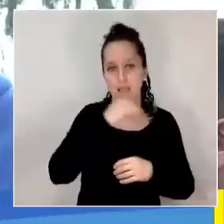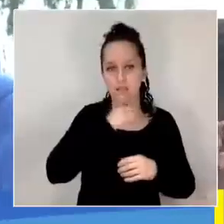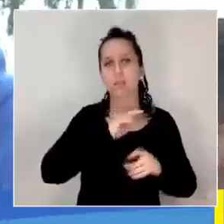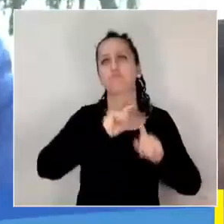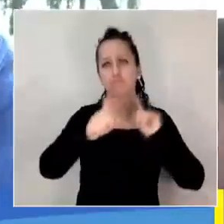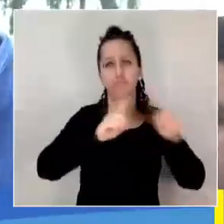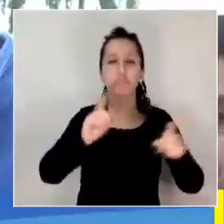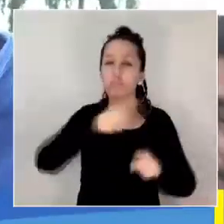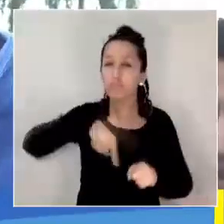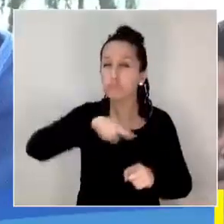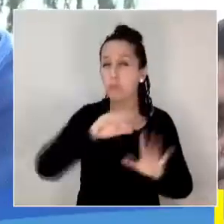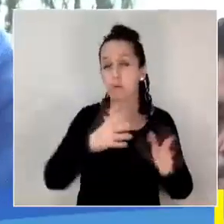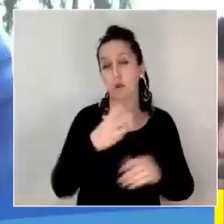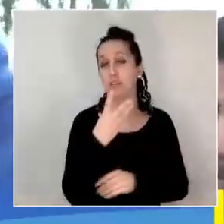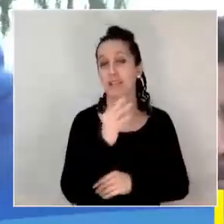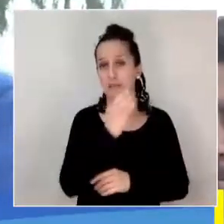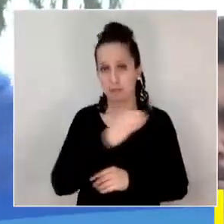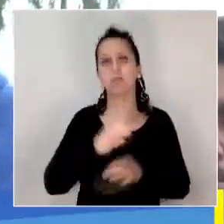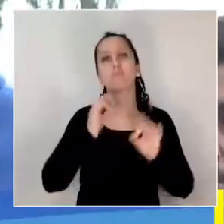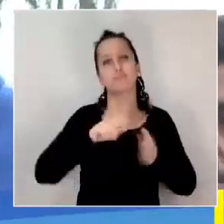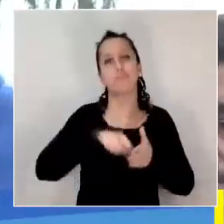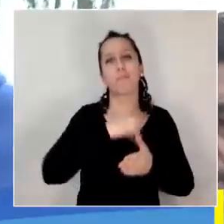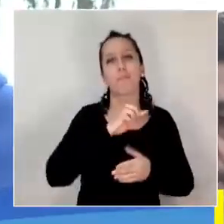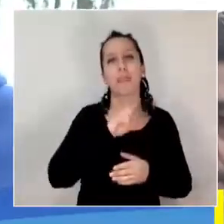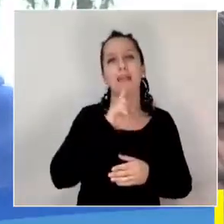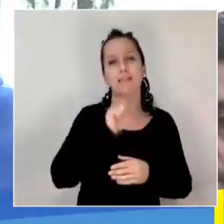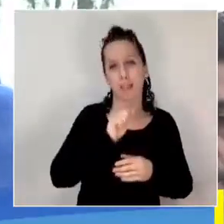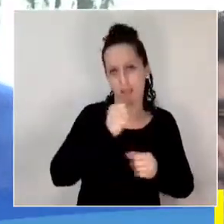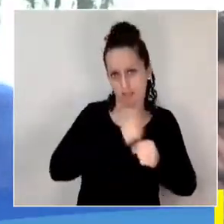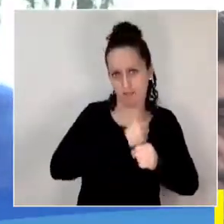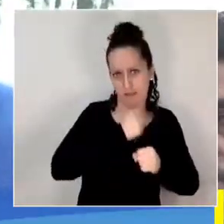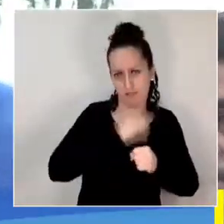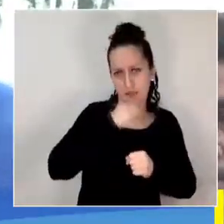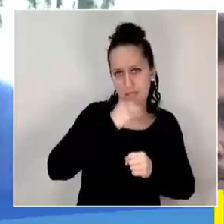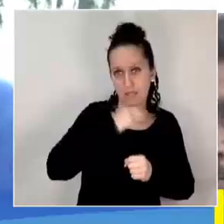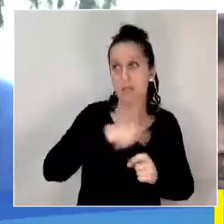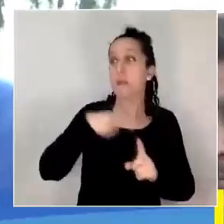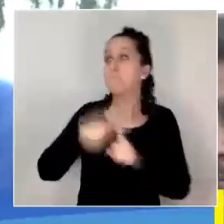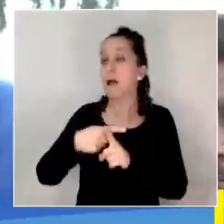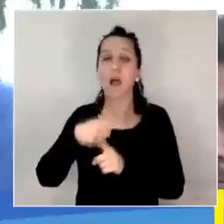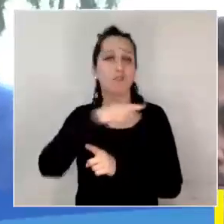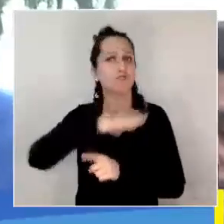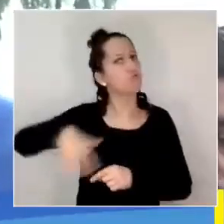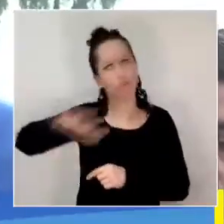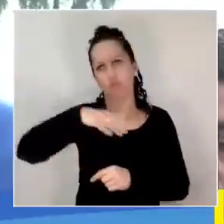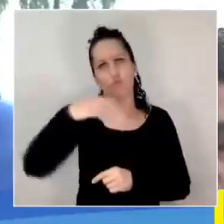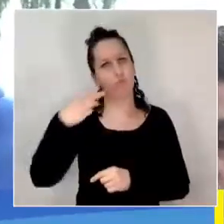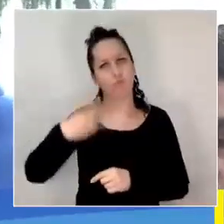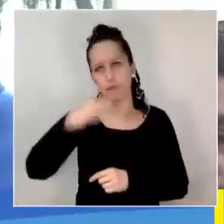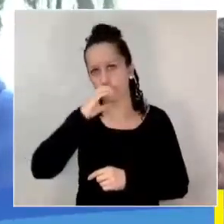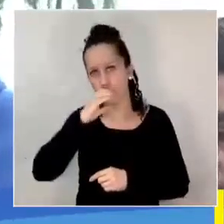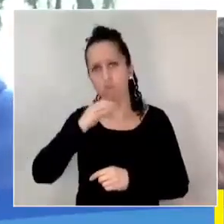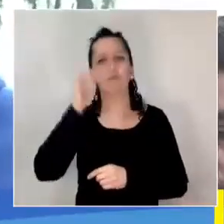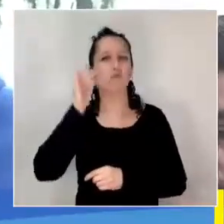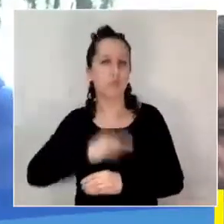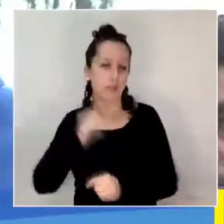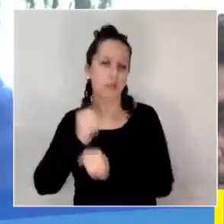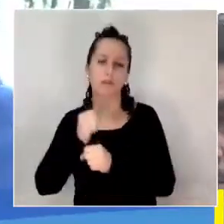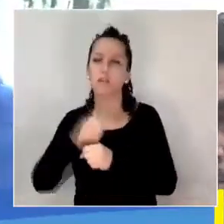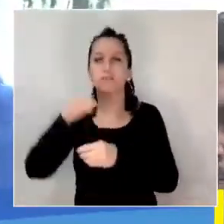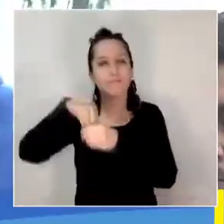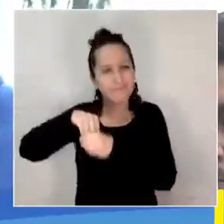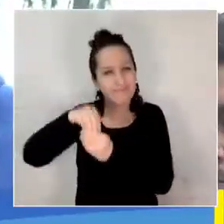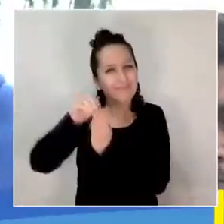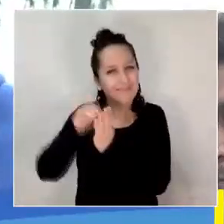que somos alrededor de 30, más absolutamente todo el personal del municipio de Concepción que están ingresados dentro del